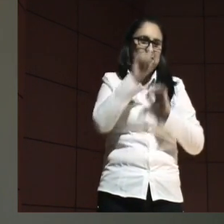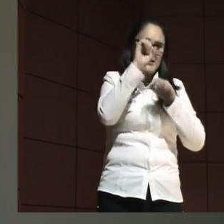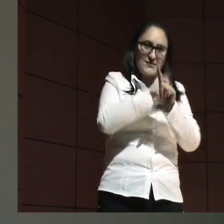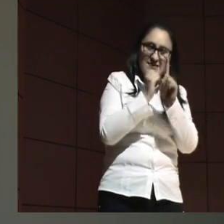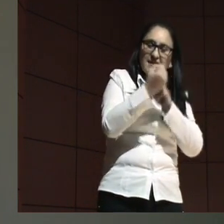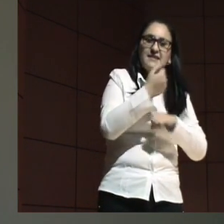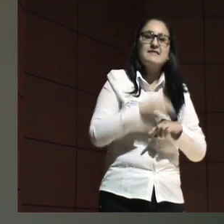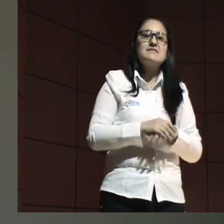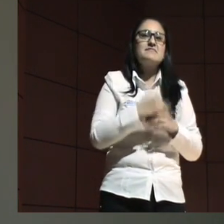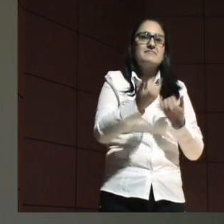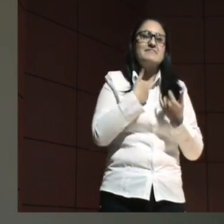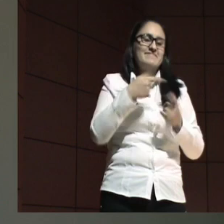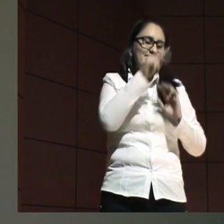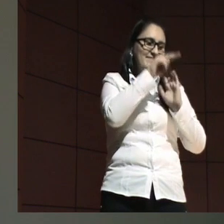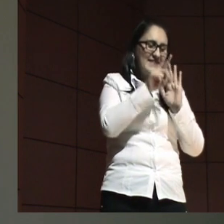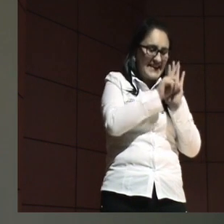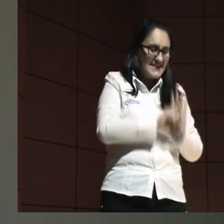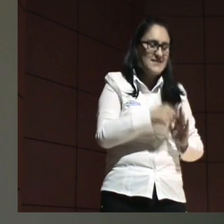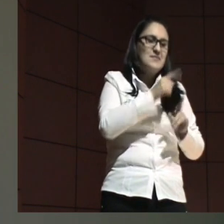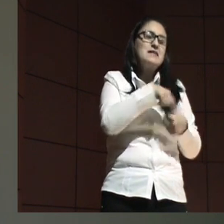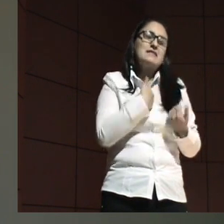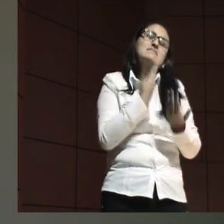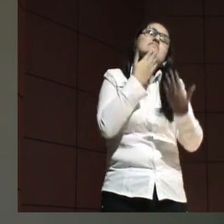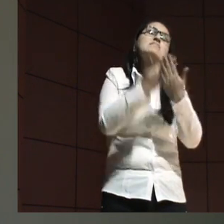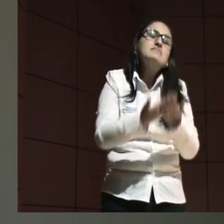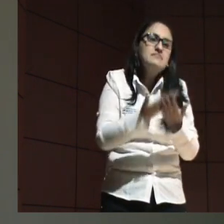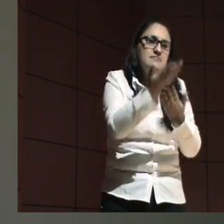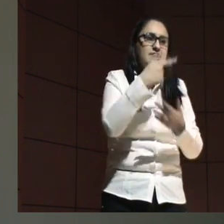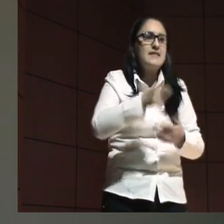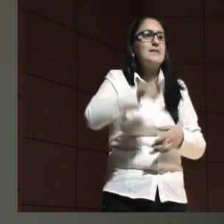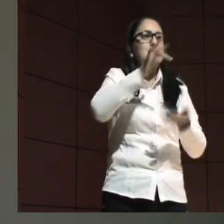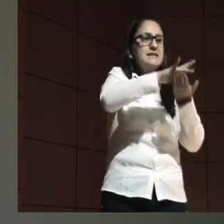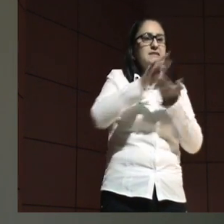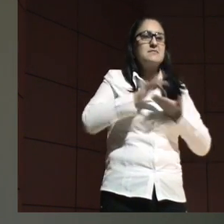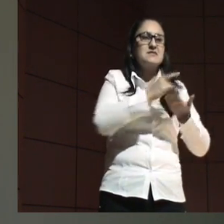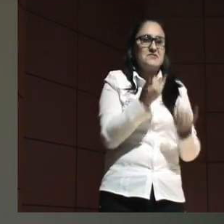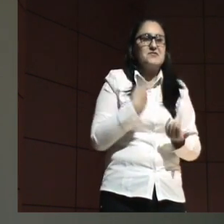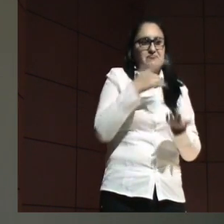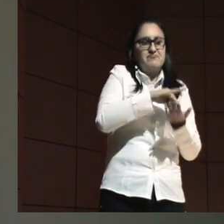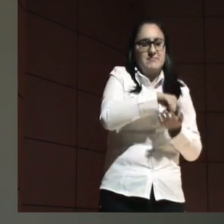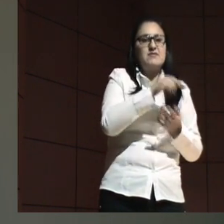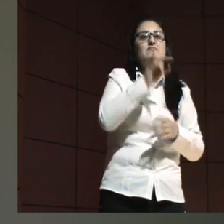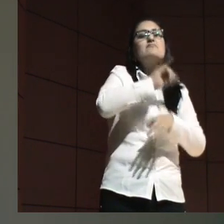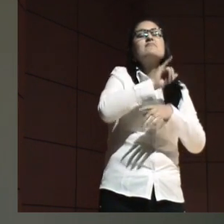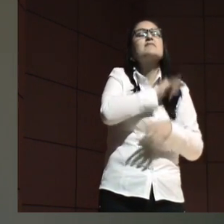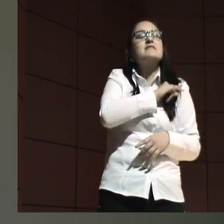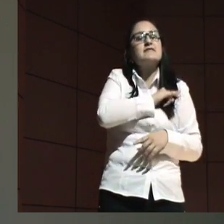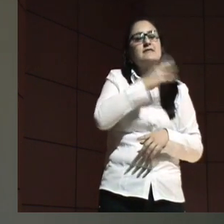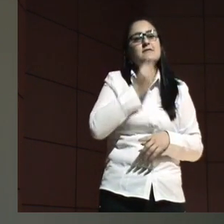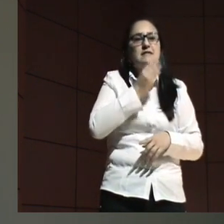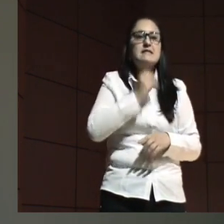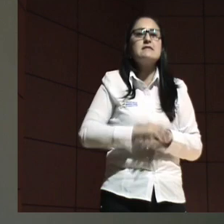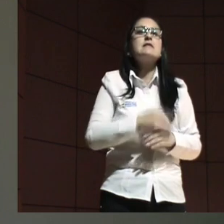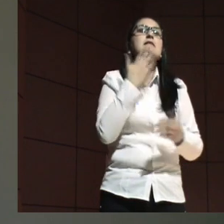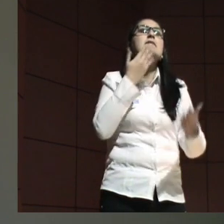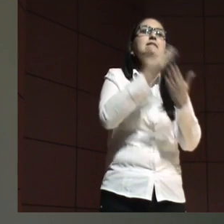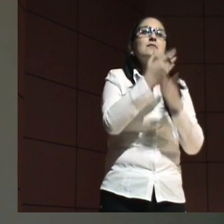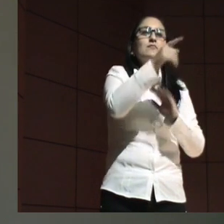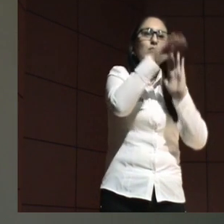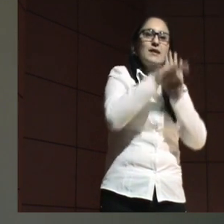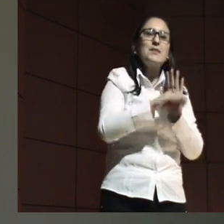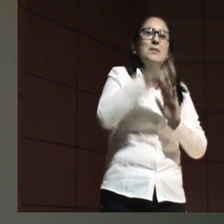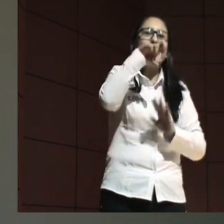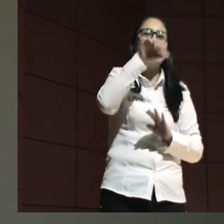Penal Nuluncrimensineleye, la participación que nos han deferido en la Universidad de los Andes. Agradecemos al programa